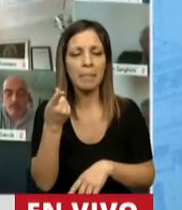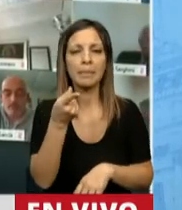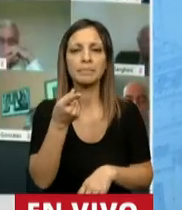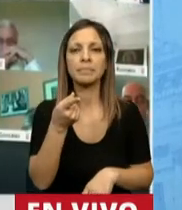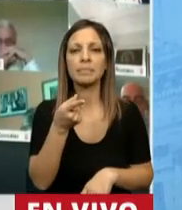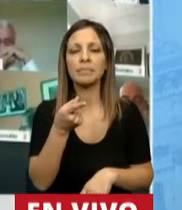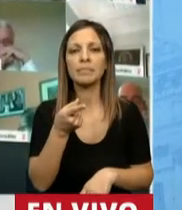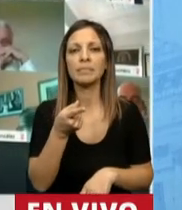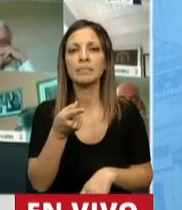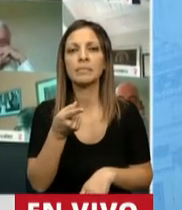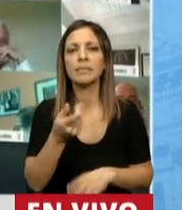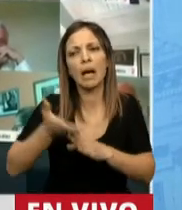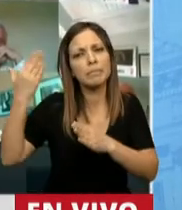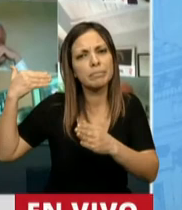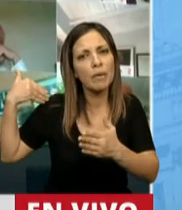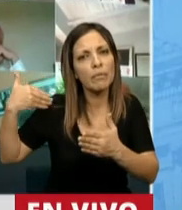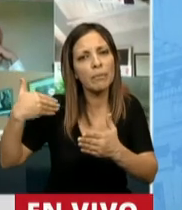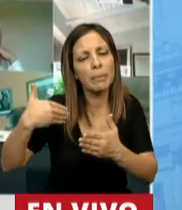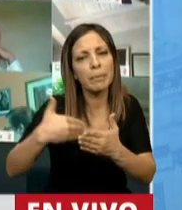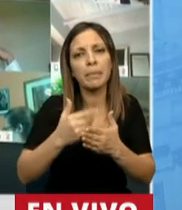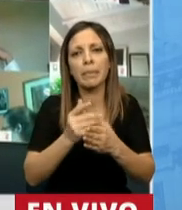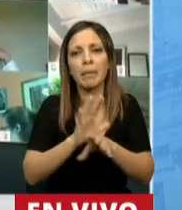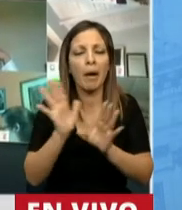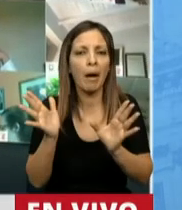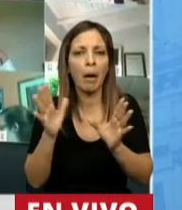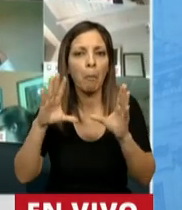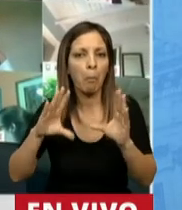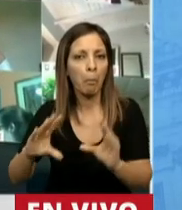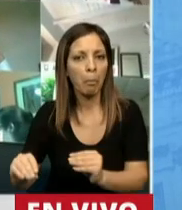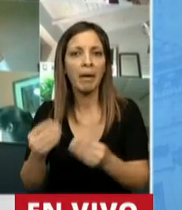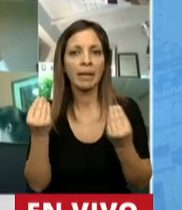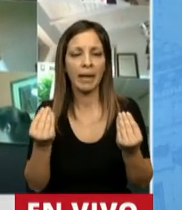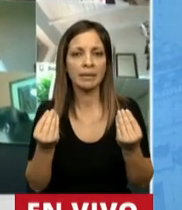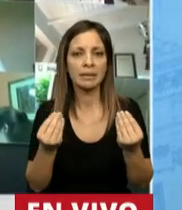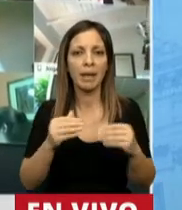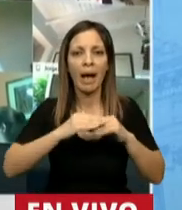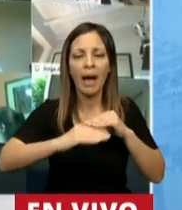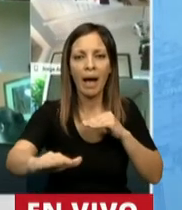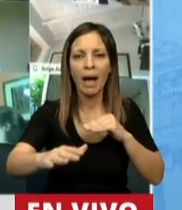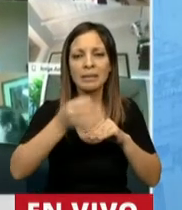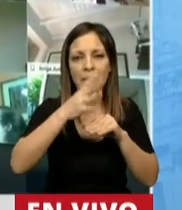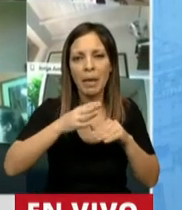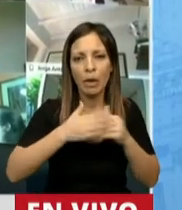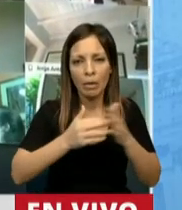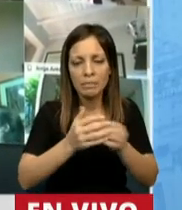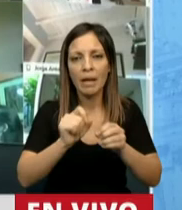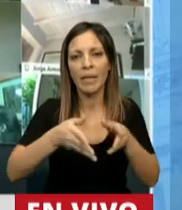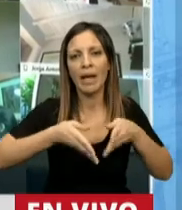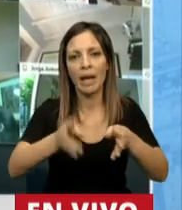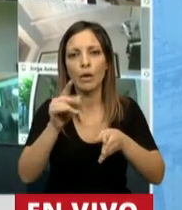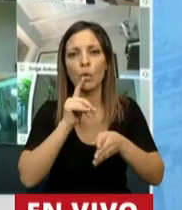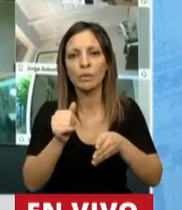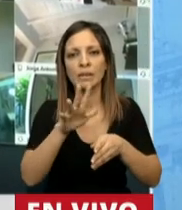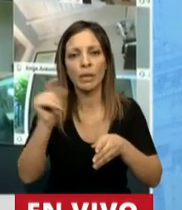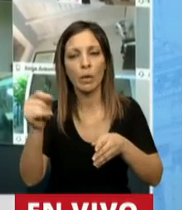y que desde hace mucho tiempo está postergada. Es la reparación, repavimentación de la ruta 151, que va desde el